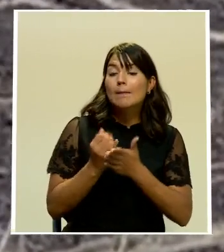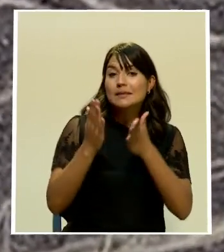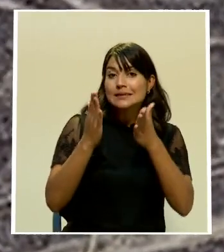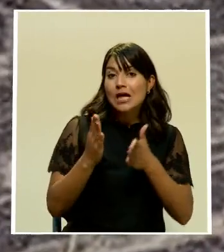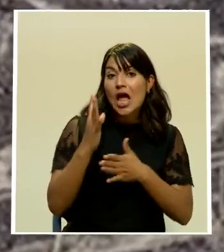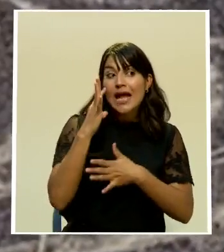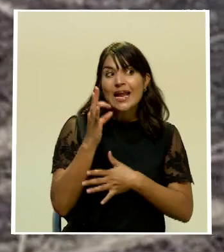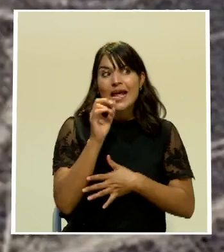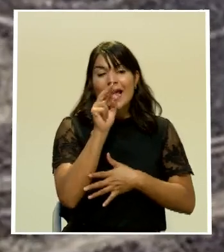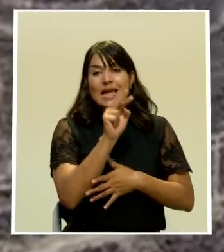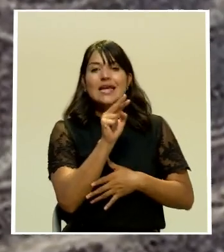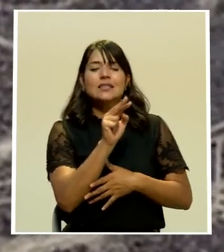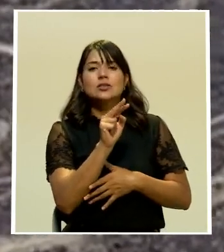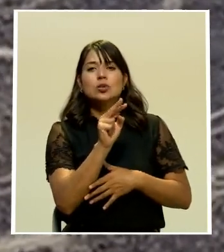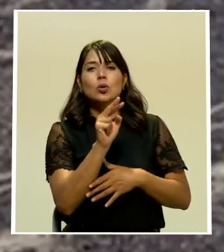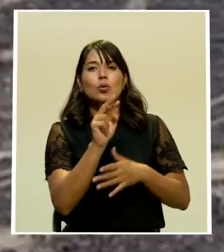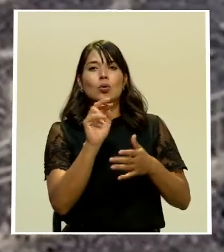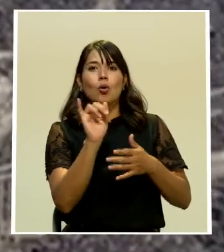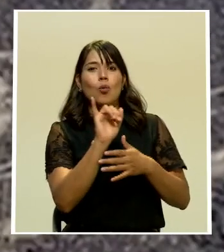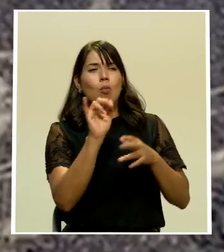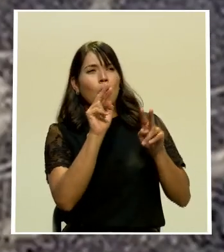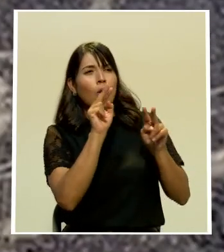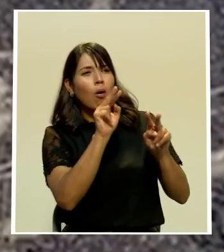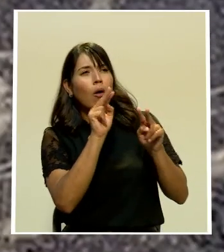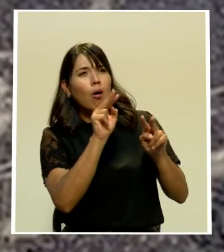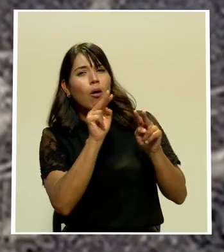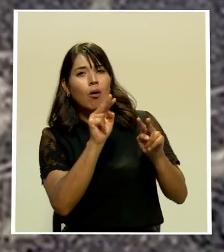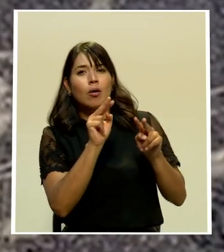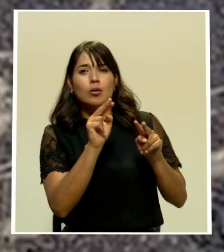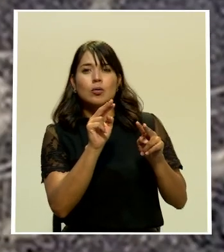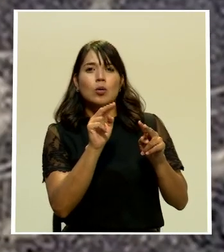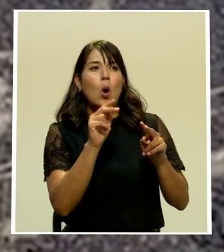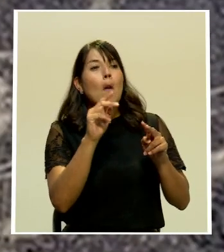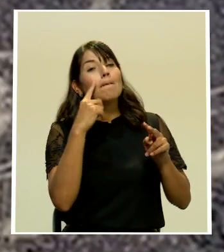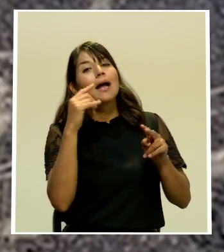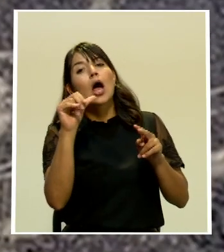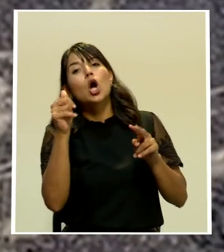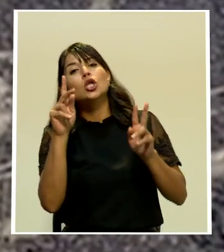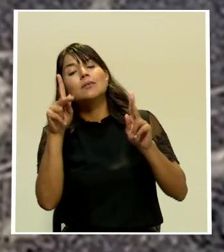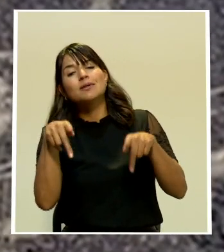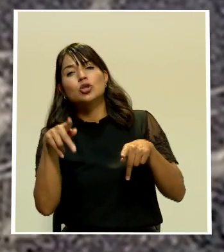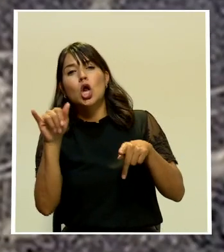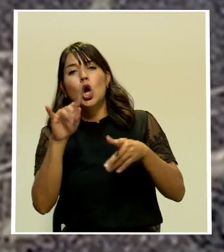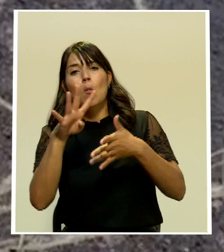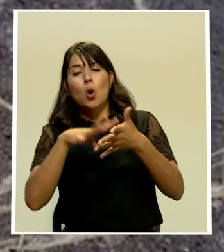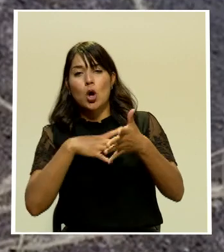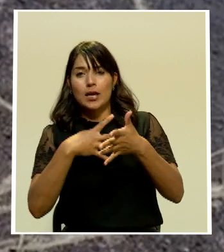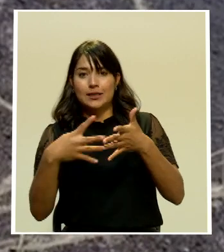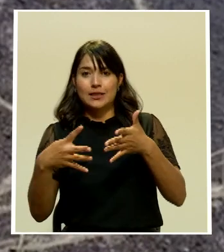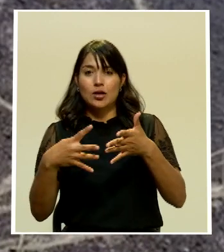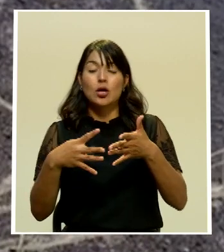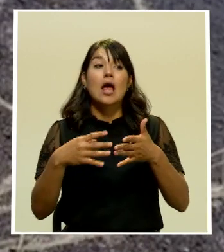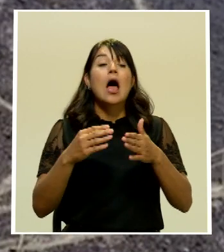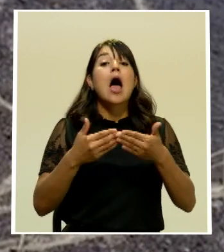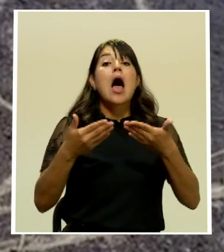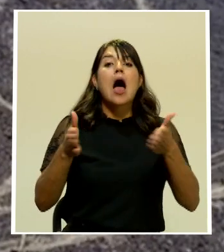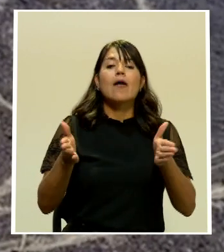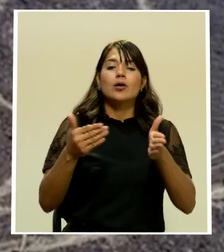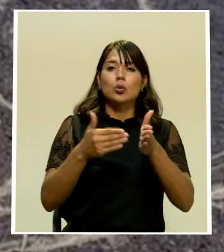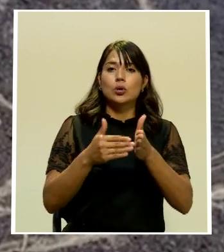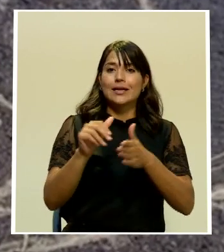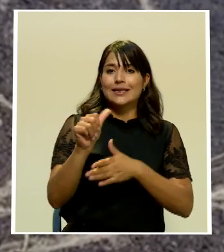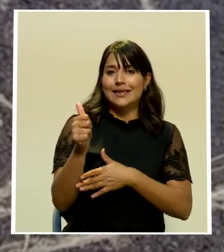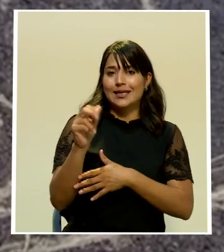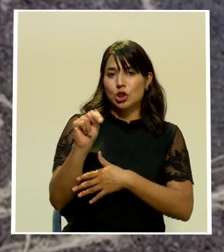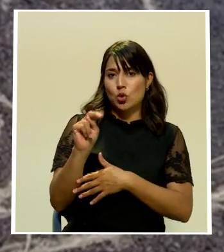las consideran un observatorio astronómico otros un calendario Perú volverá a abrir el 10 de noviembre la zona considerada una